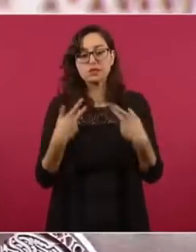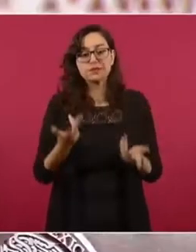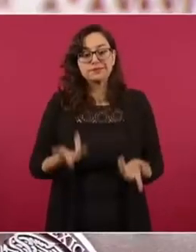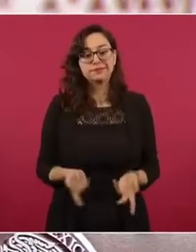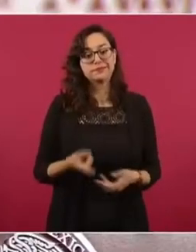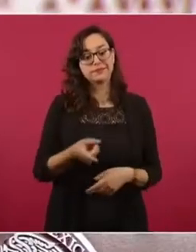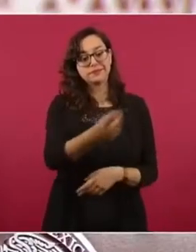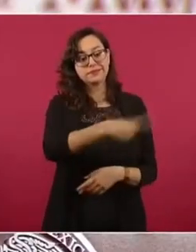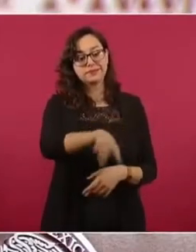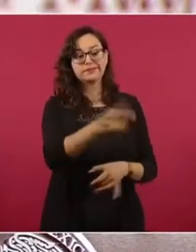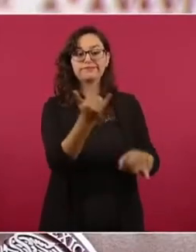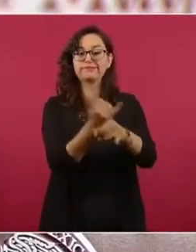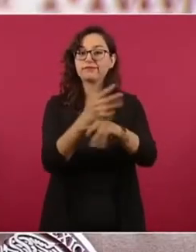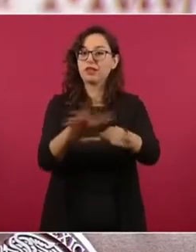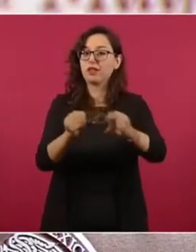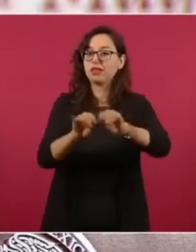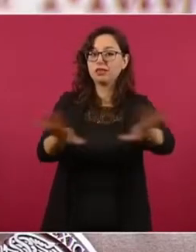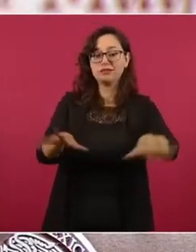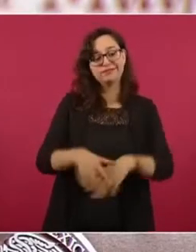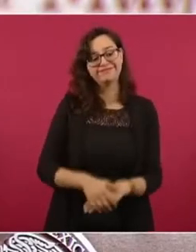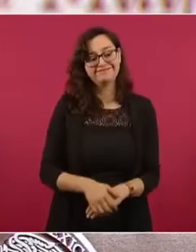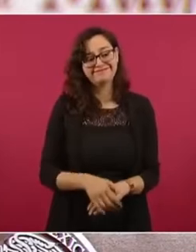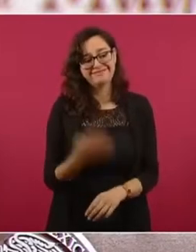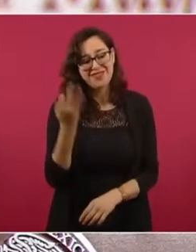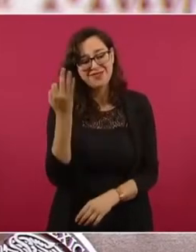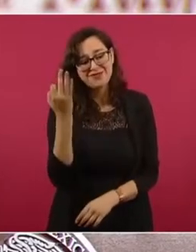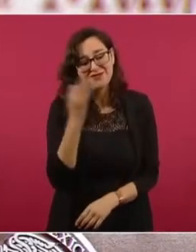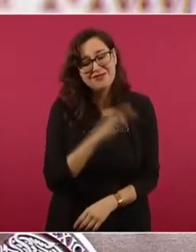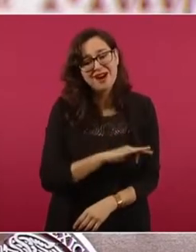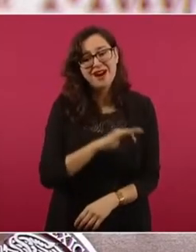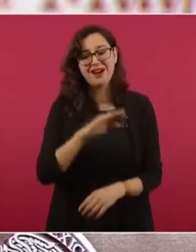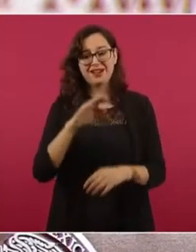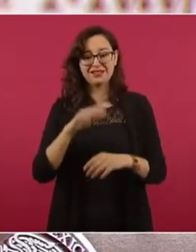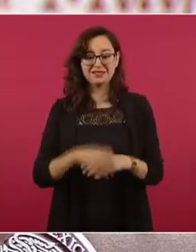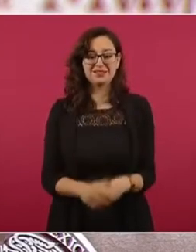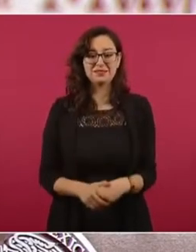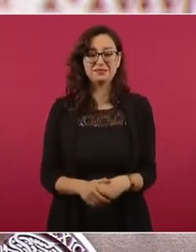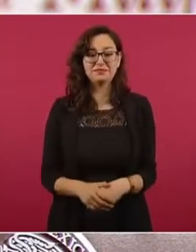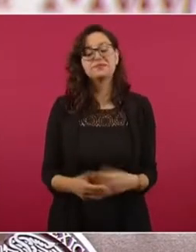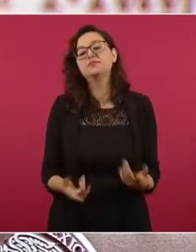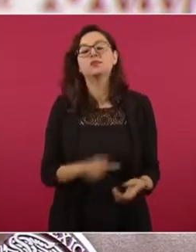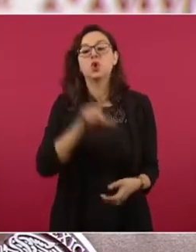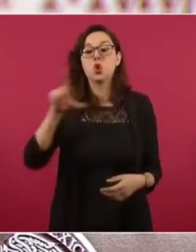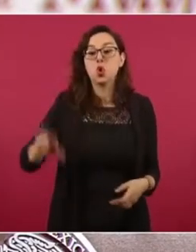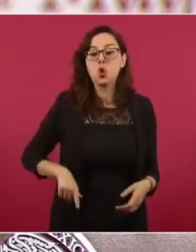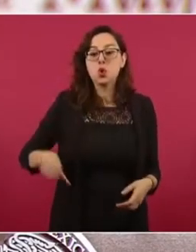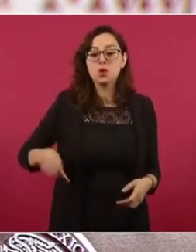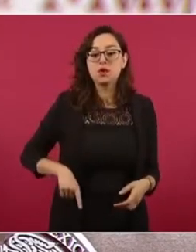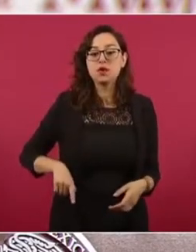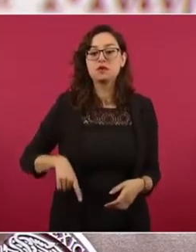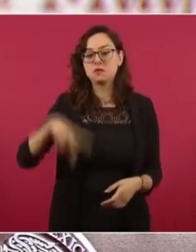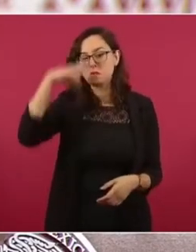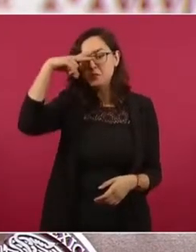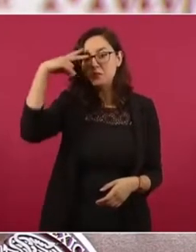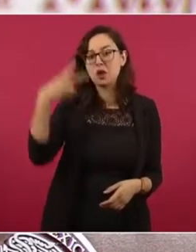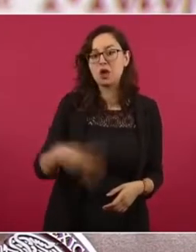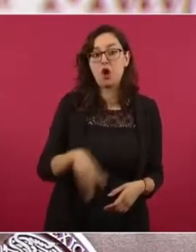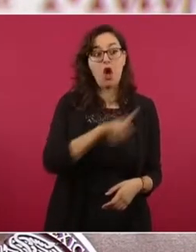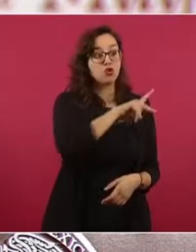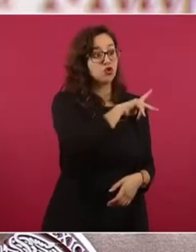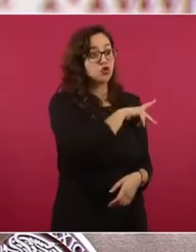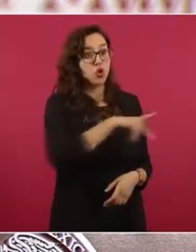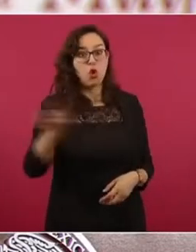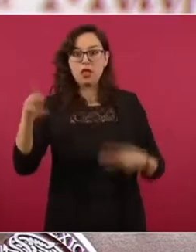oposición es falsa. El gobierno de México no fiscaliza cuentas bancarias de manera generalizada